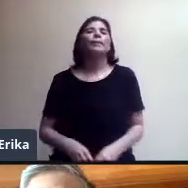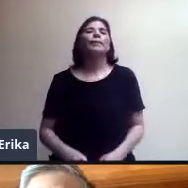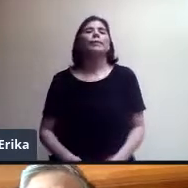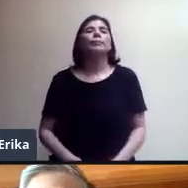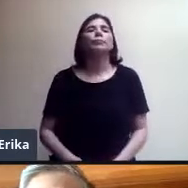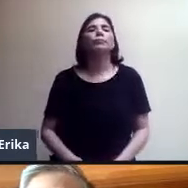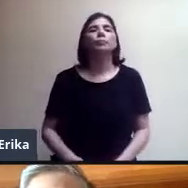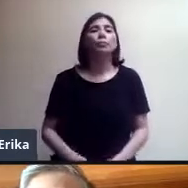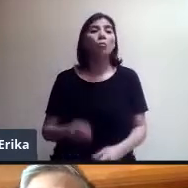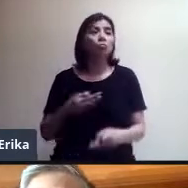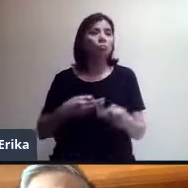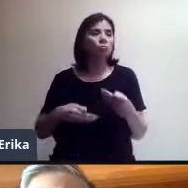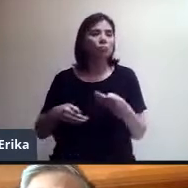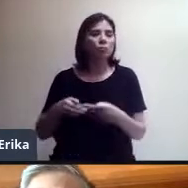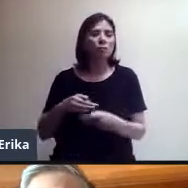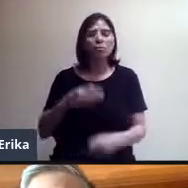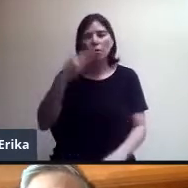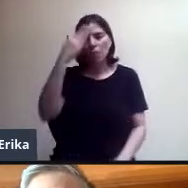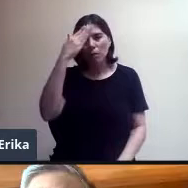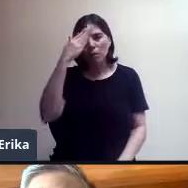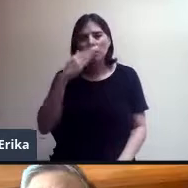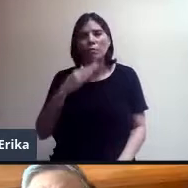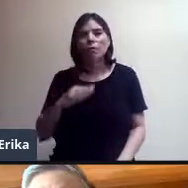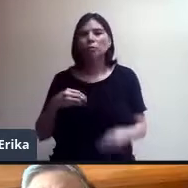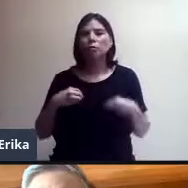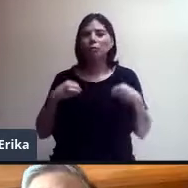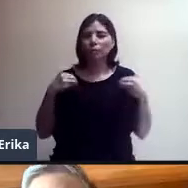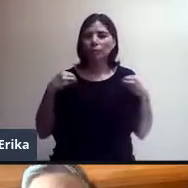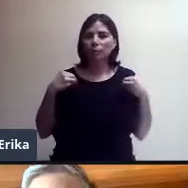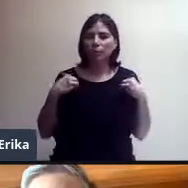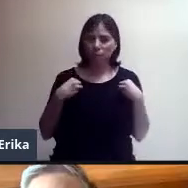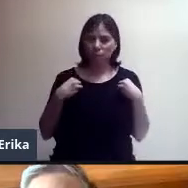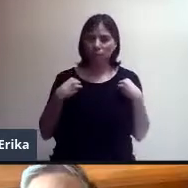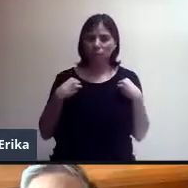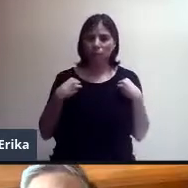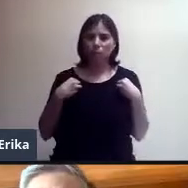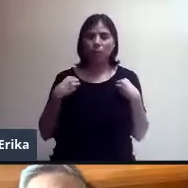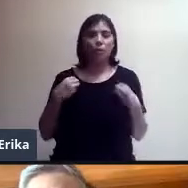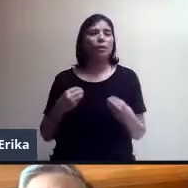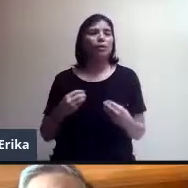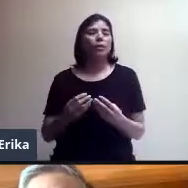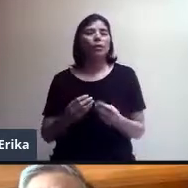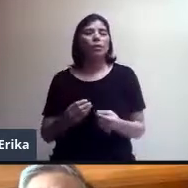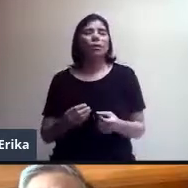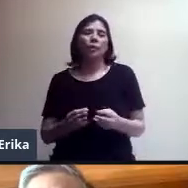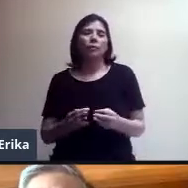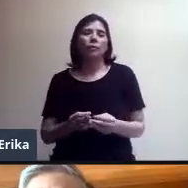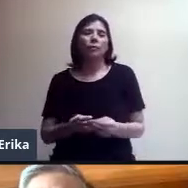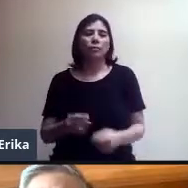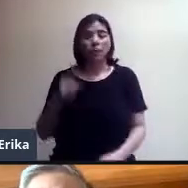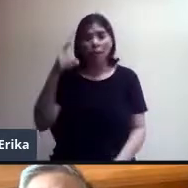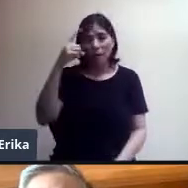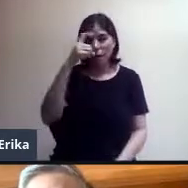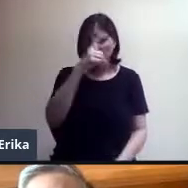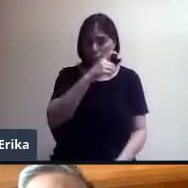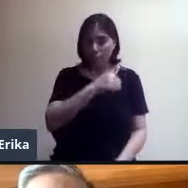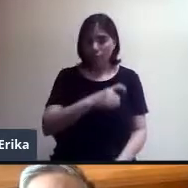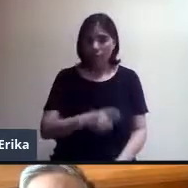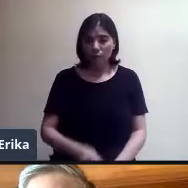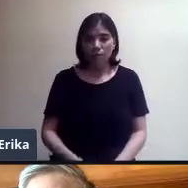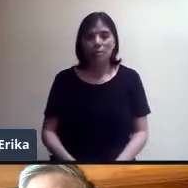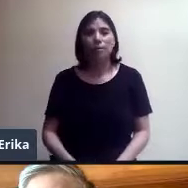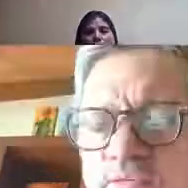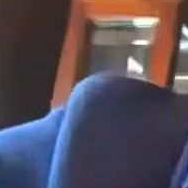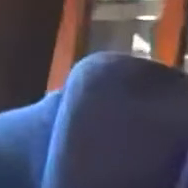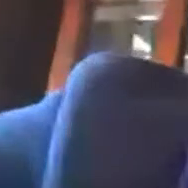que todos estamos conscientes que estamos viviendo un momento histórico muy difícil. Nadie al vivo en México le había tocado